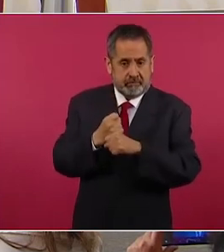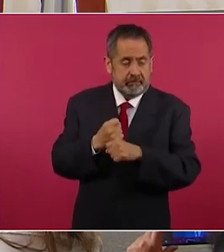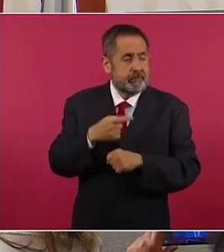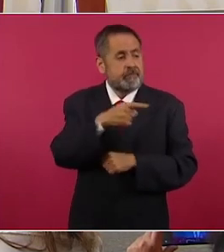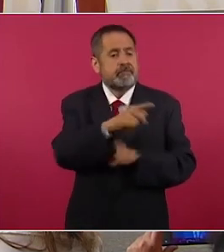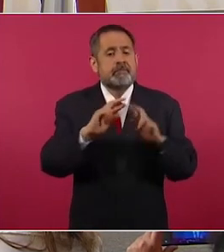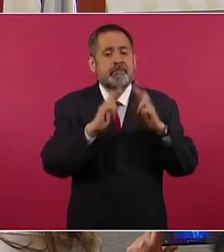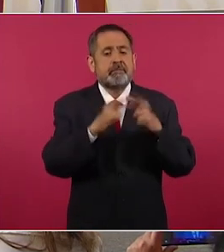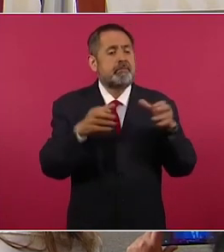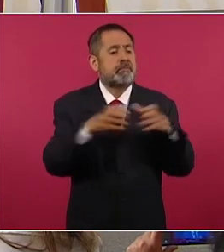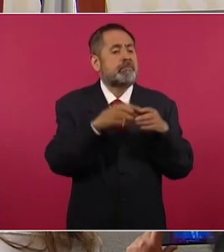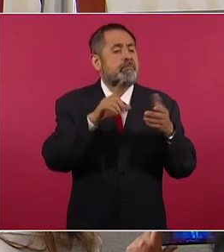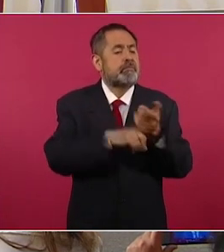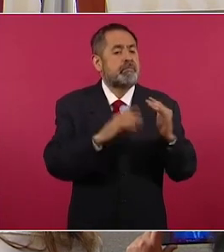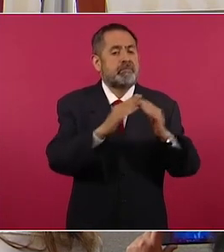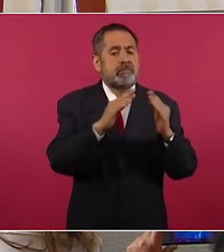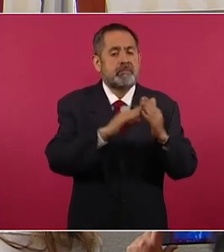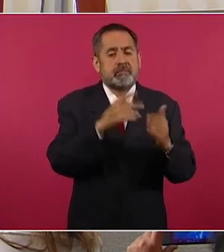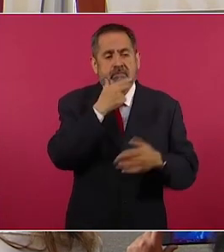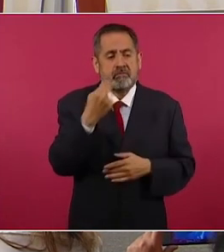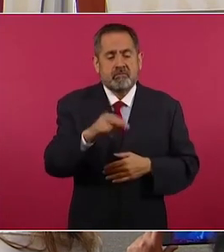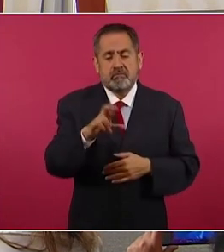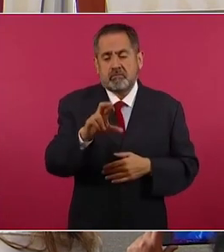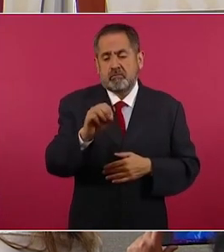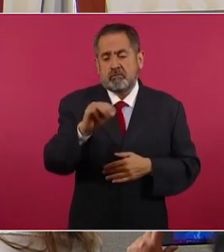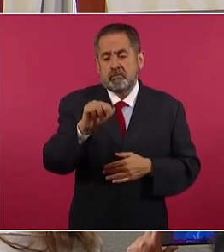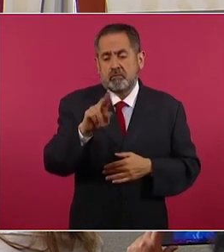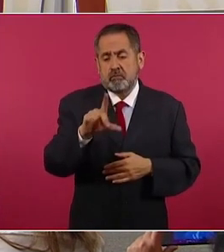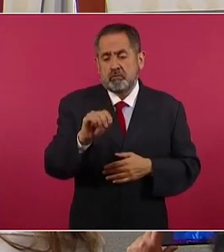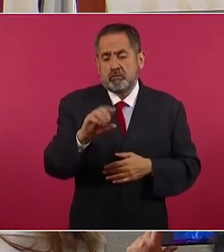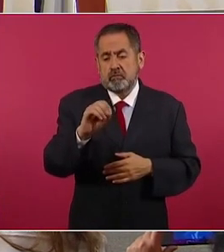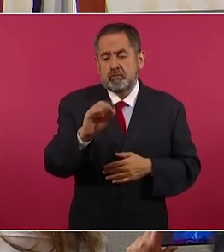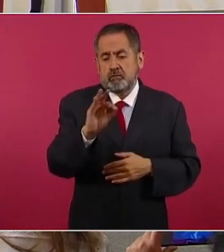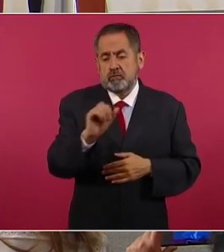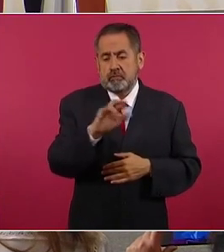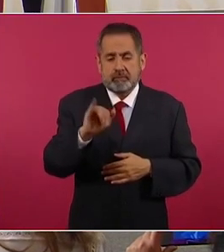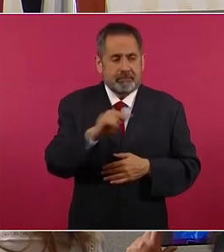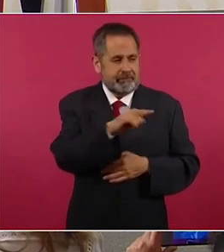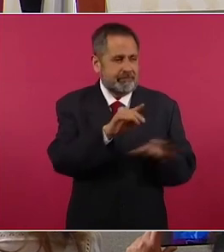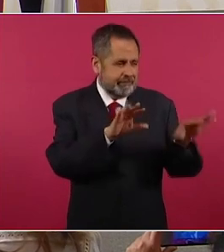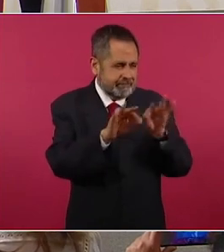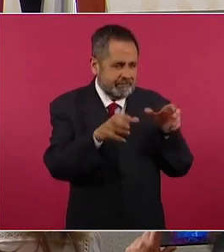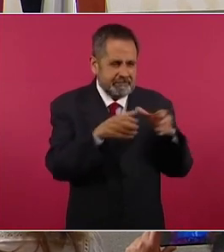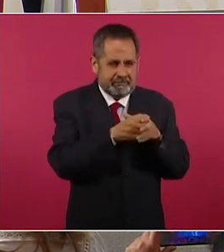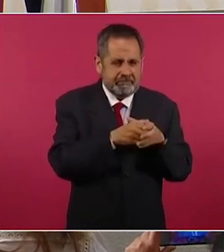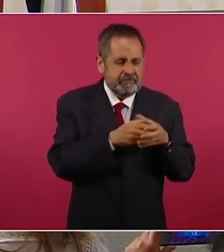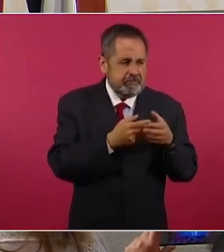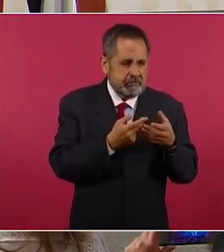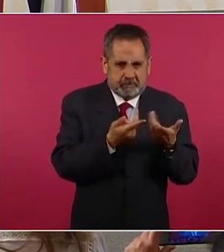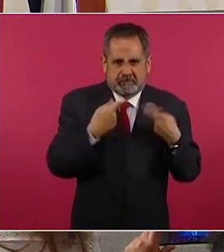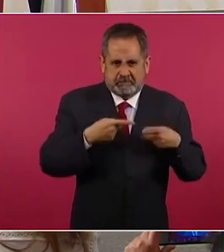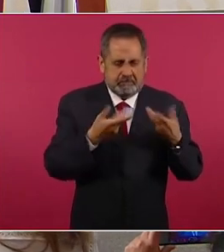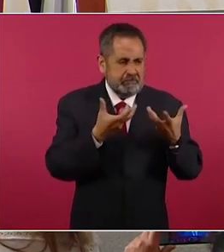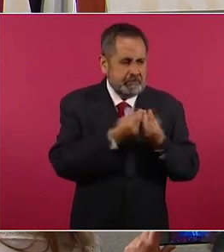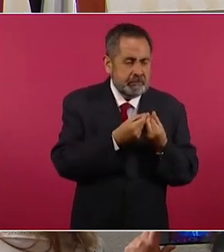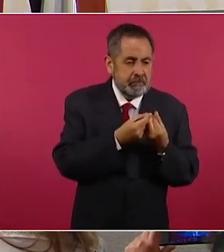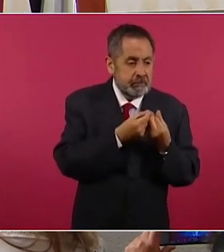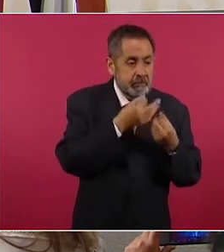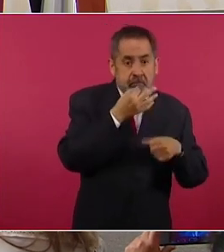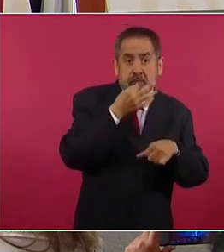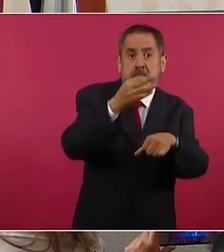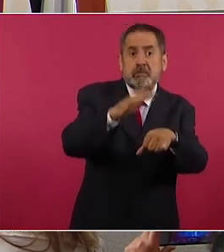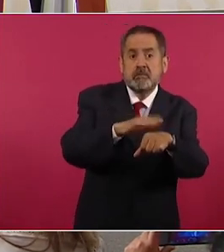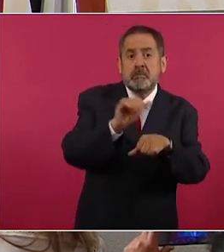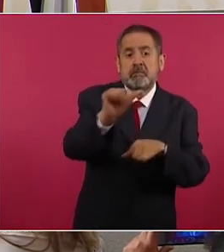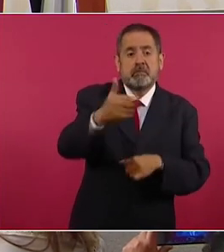En casa de Rómulo Farri, ese grupo compacto de intereses creados, le dijo al ciudadano